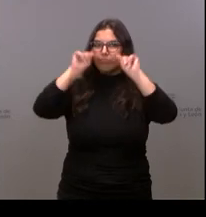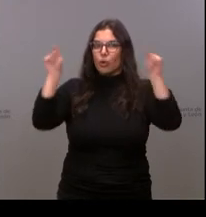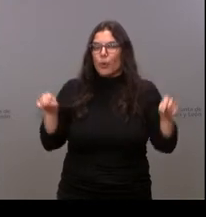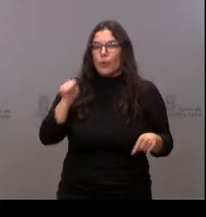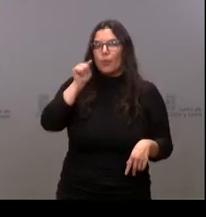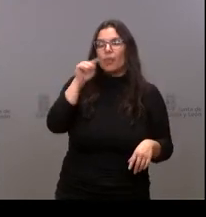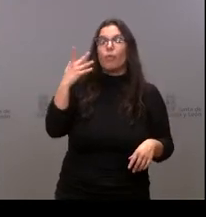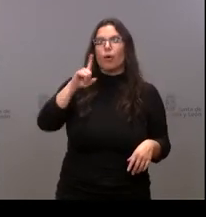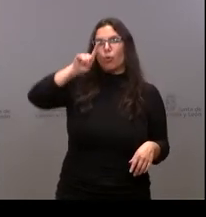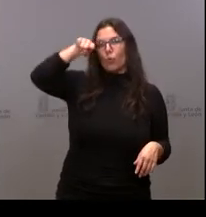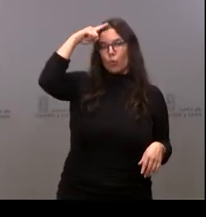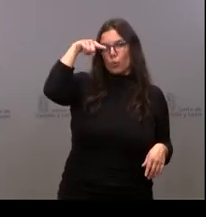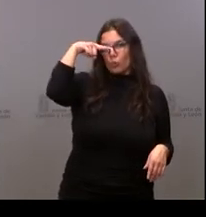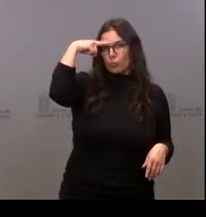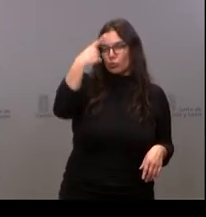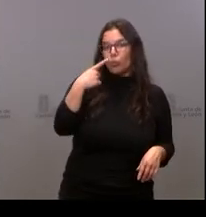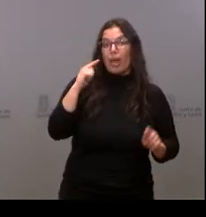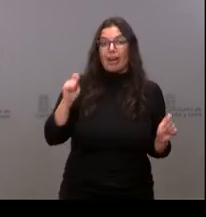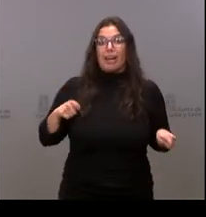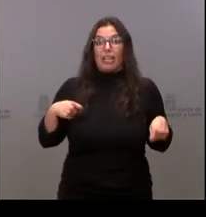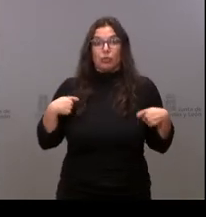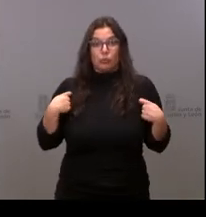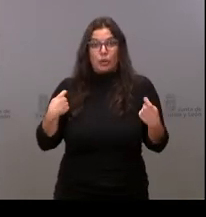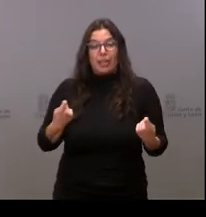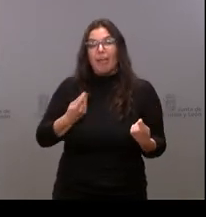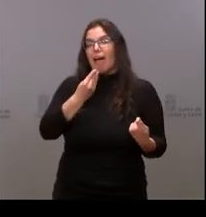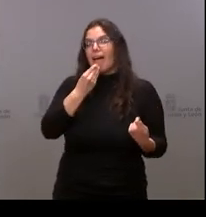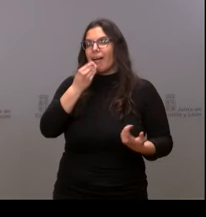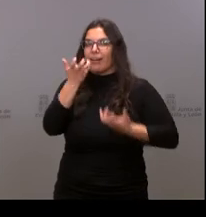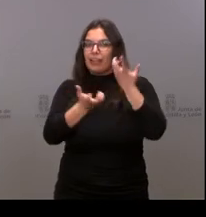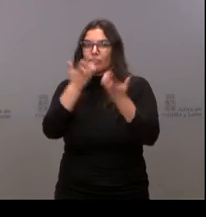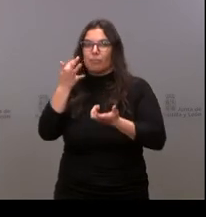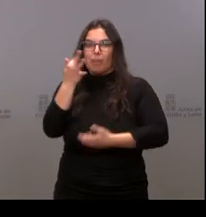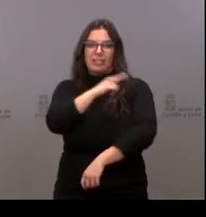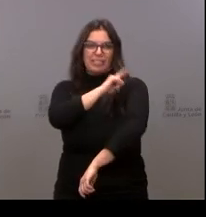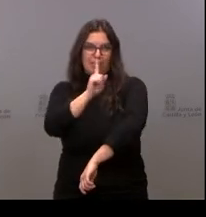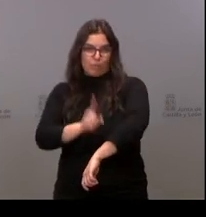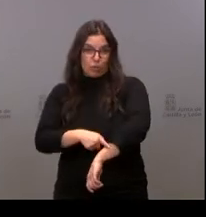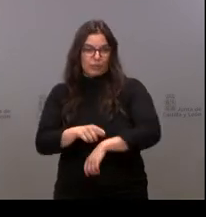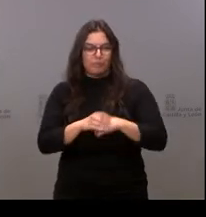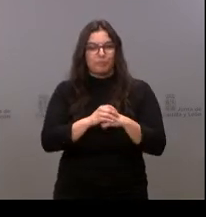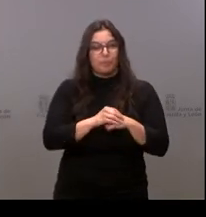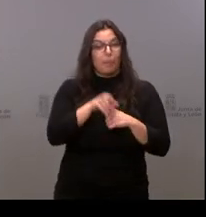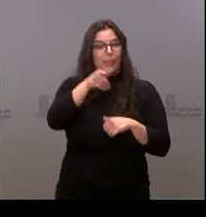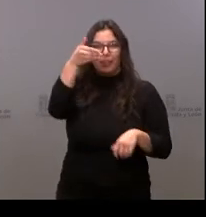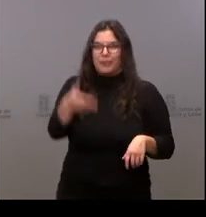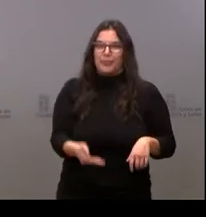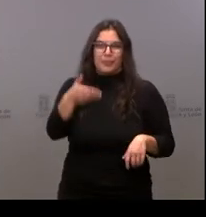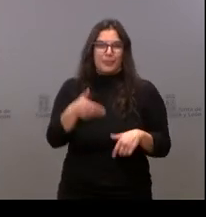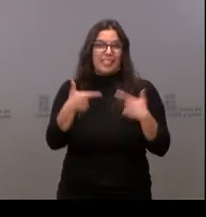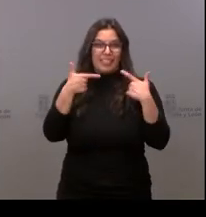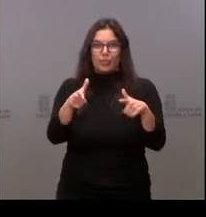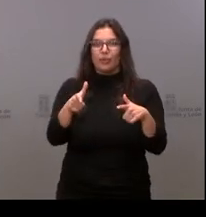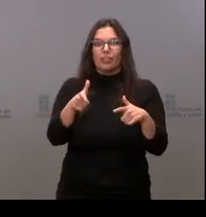la cultura, la naturaleza, la gastronomía y el deporte. Es una baza fundamental para